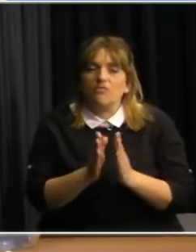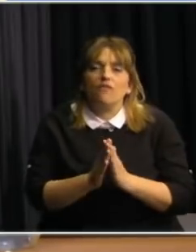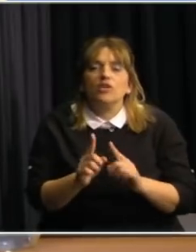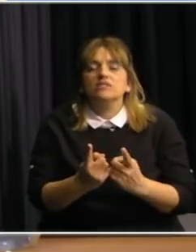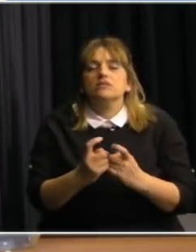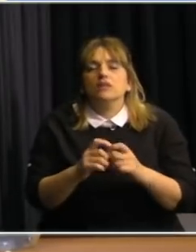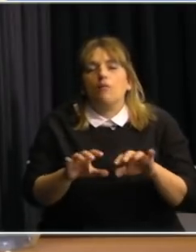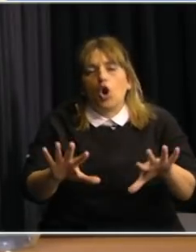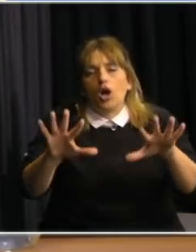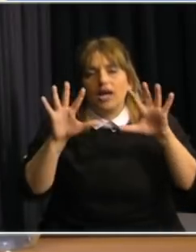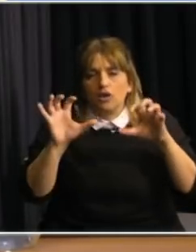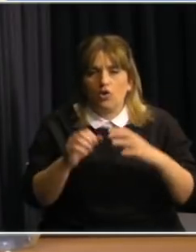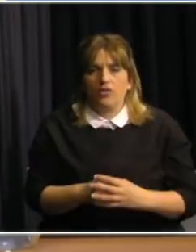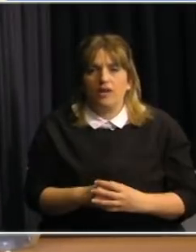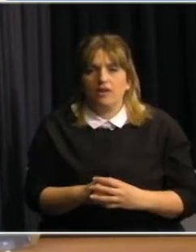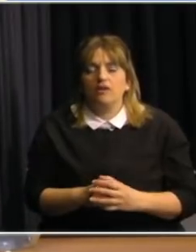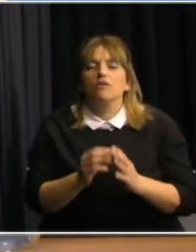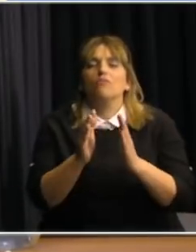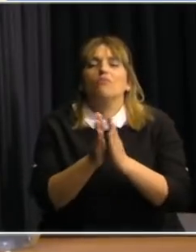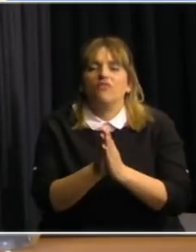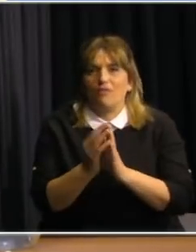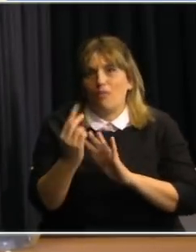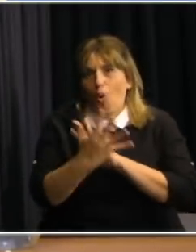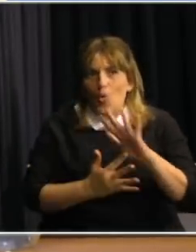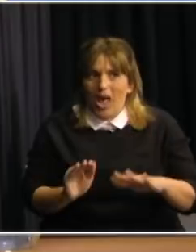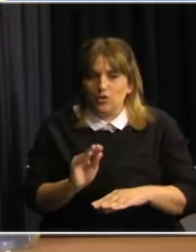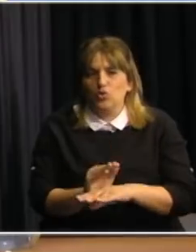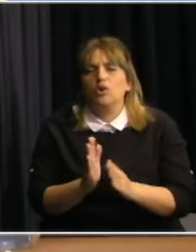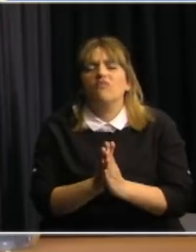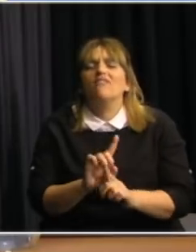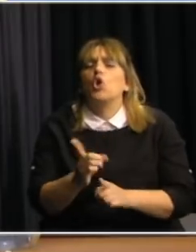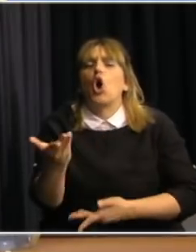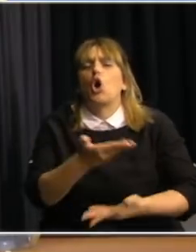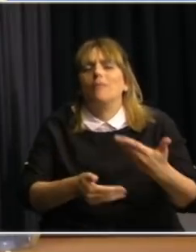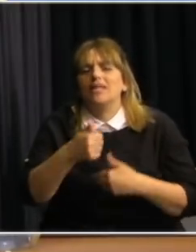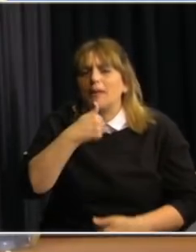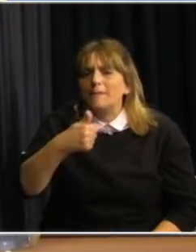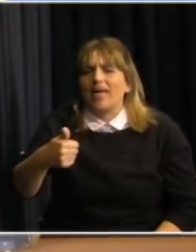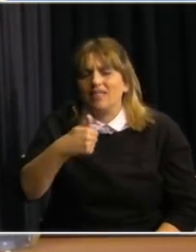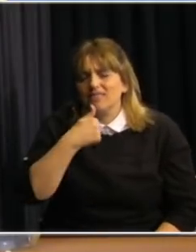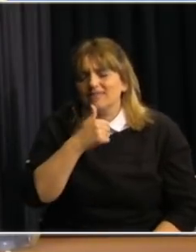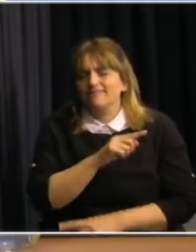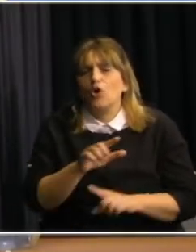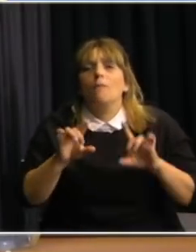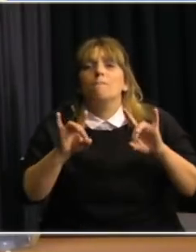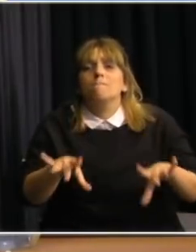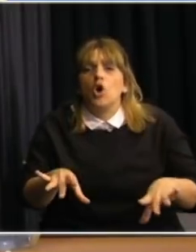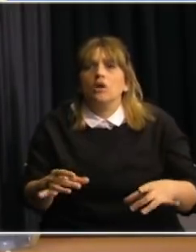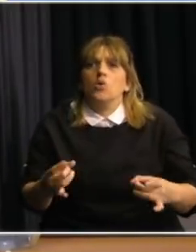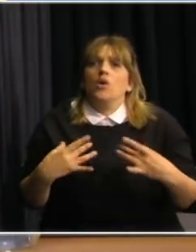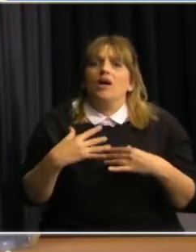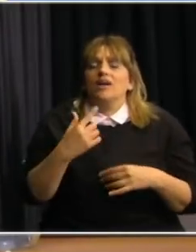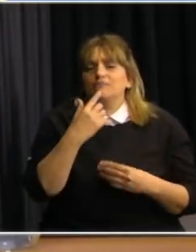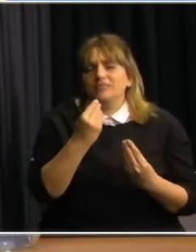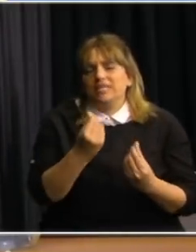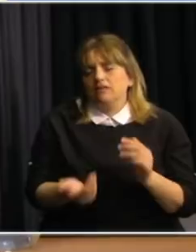es imprescindible no compartir el mate, ya que la transmisión del virus por la saliva podría generar